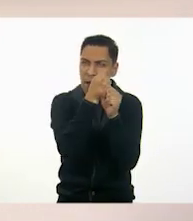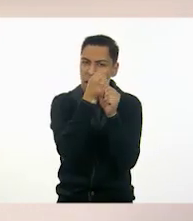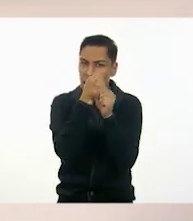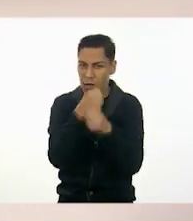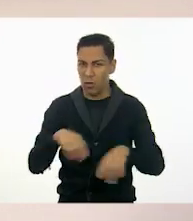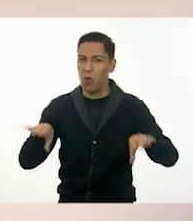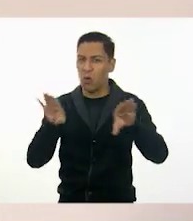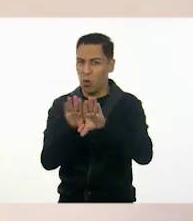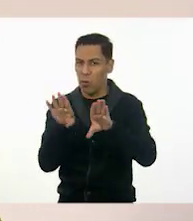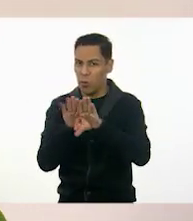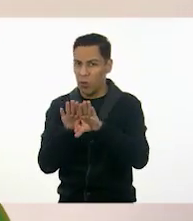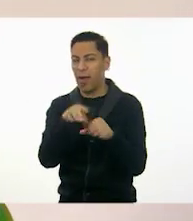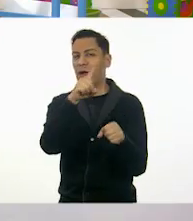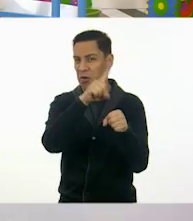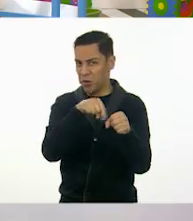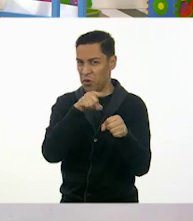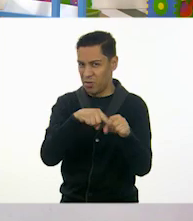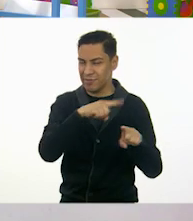colores.